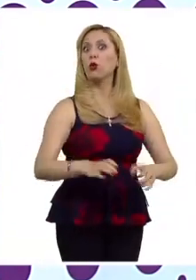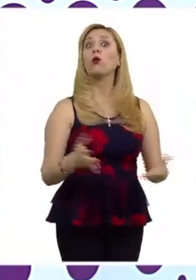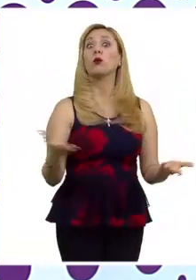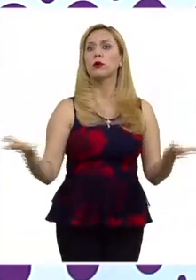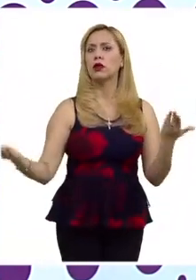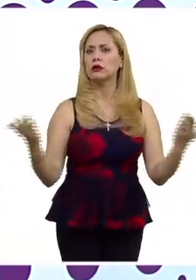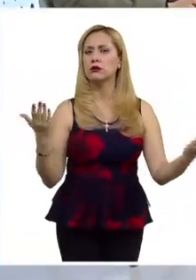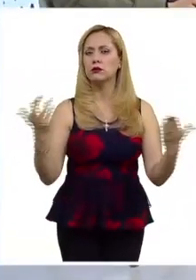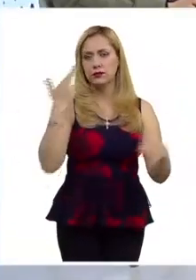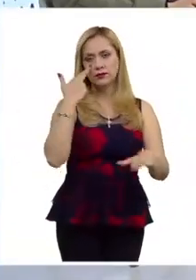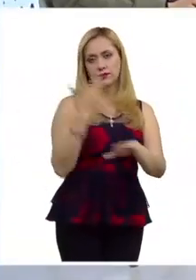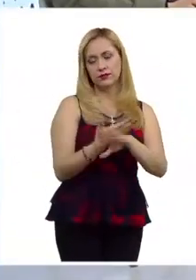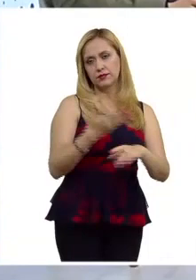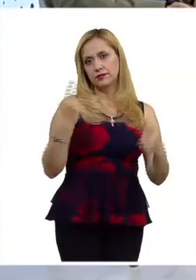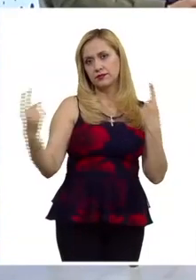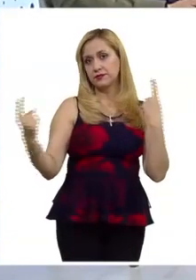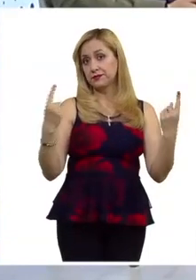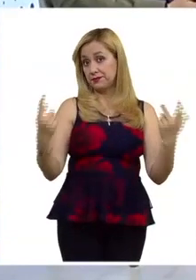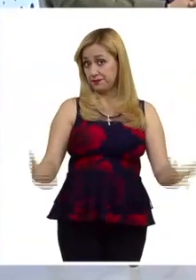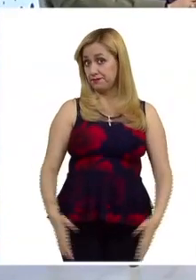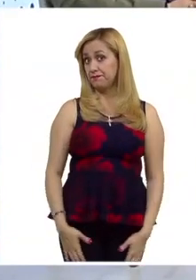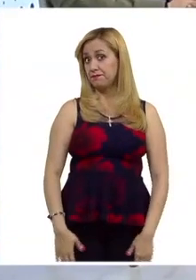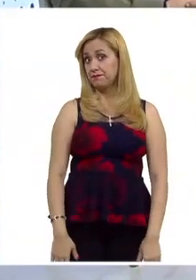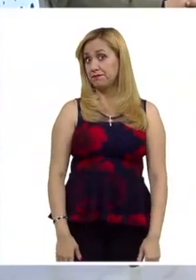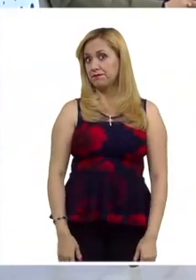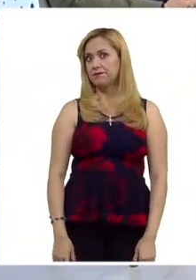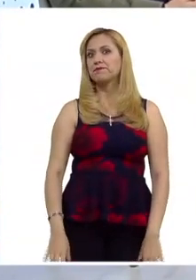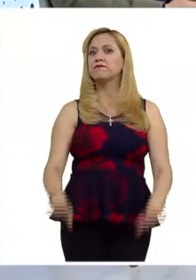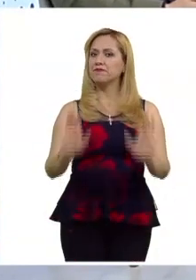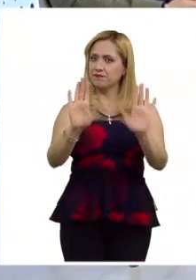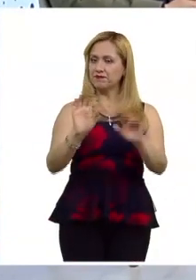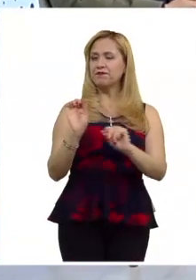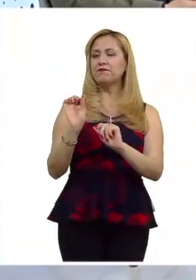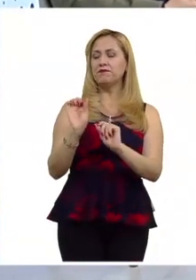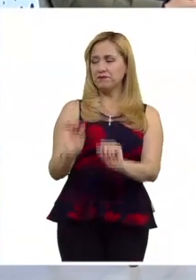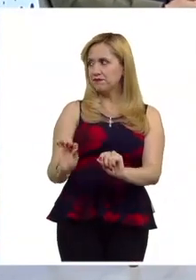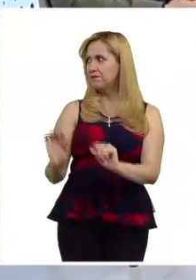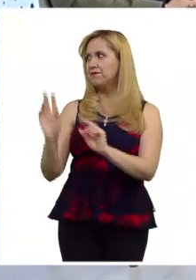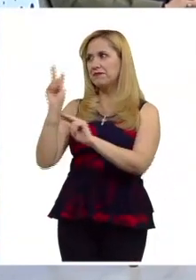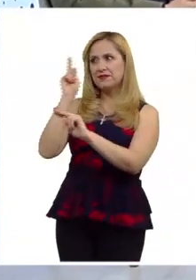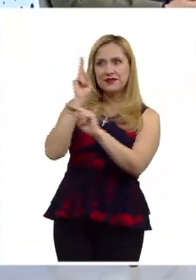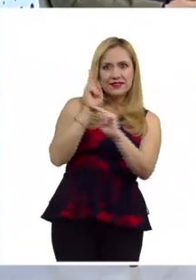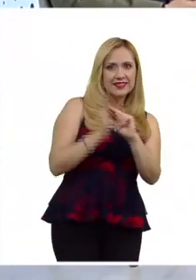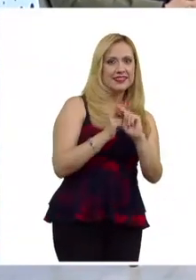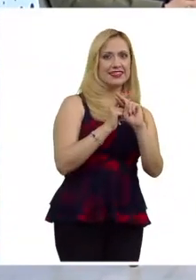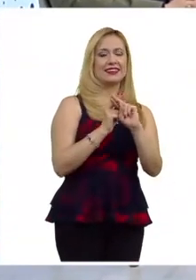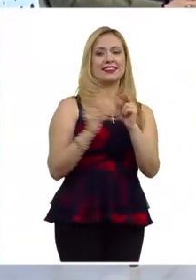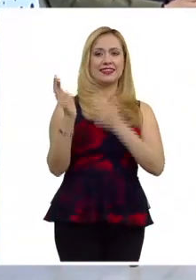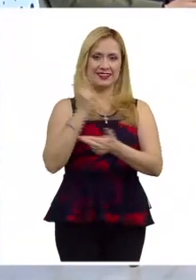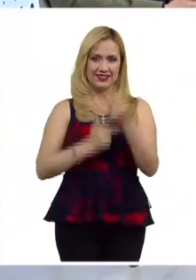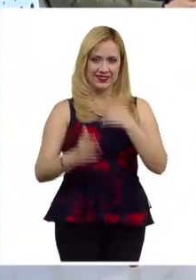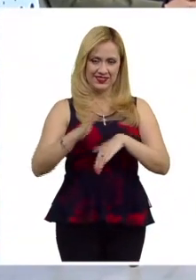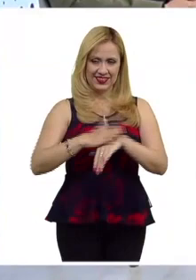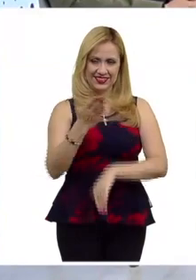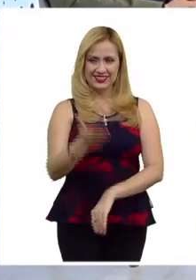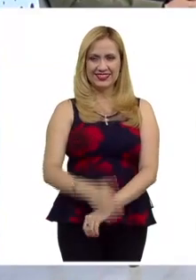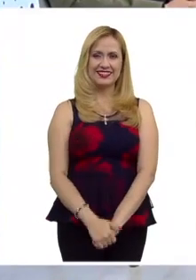responsabilidades ulteriores. Muy bien, creo que con esa idea nos podemos quedar, tenemos que ir a un primer corte y regresamos.